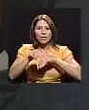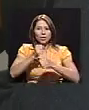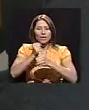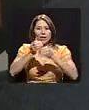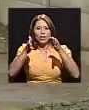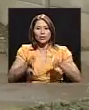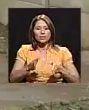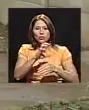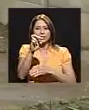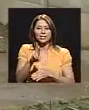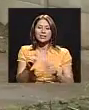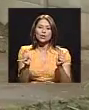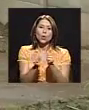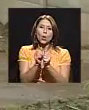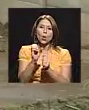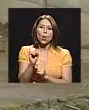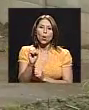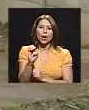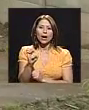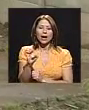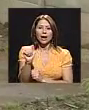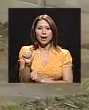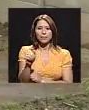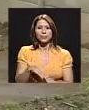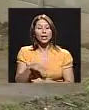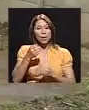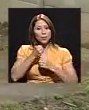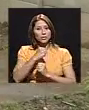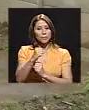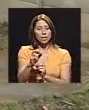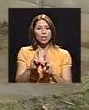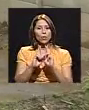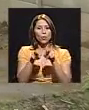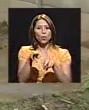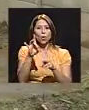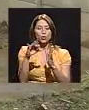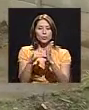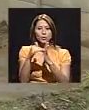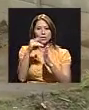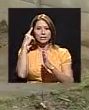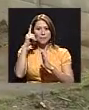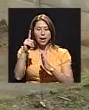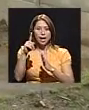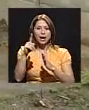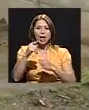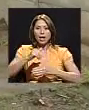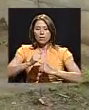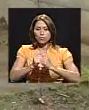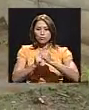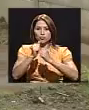con la OEA. La municipalidad donó 8 millones para la construcción del aula.